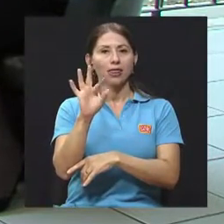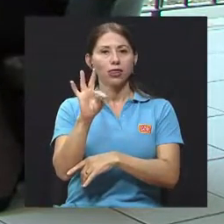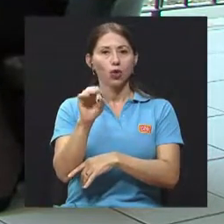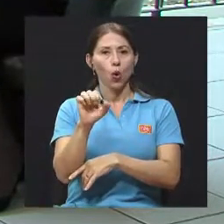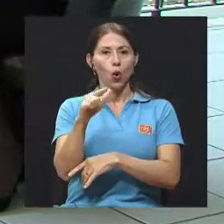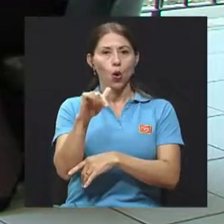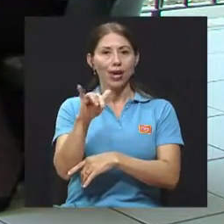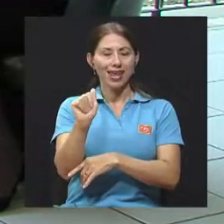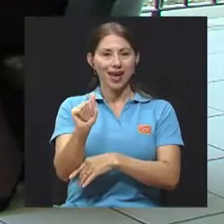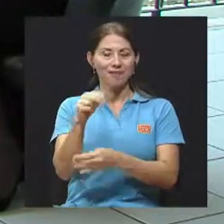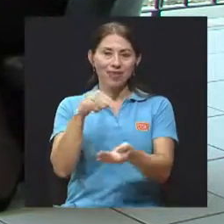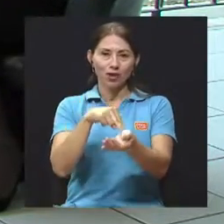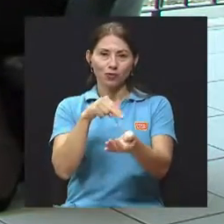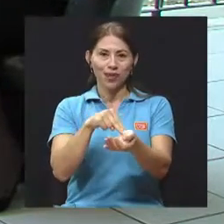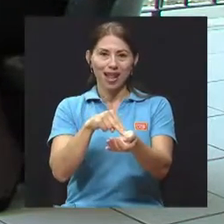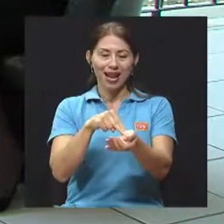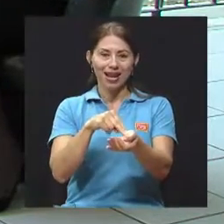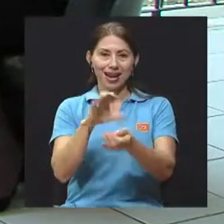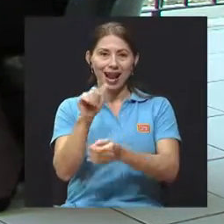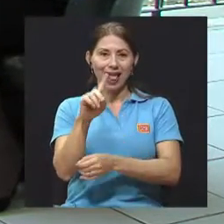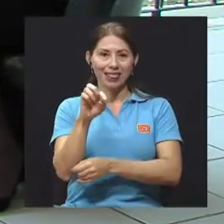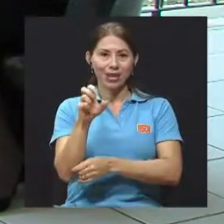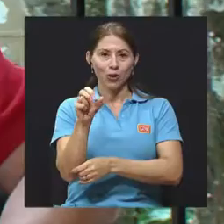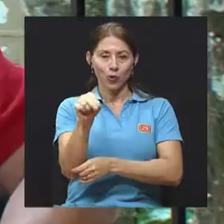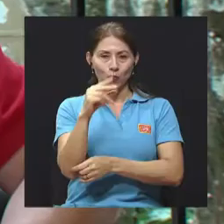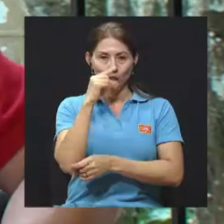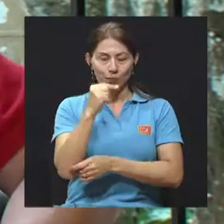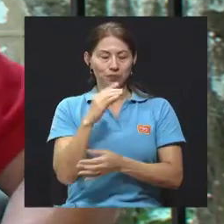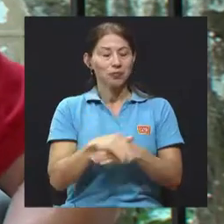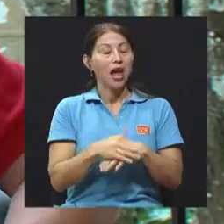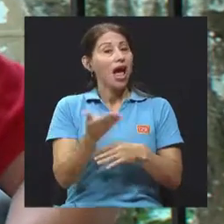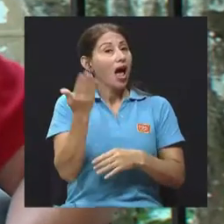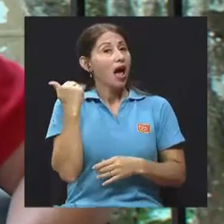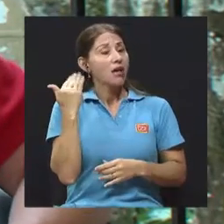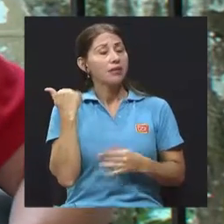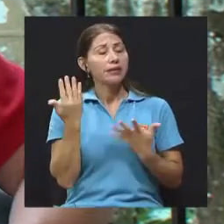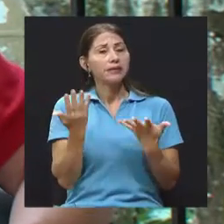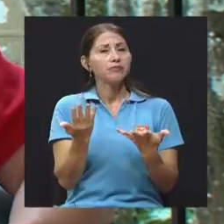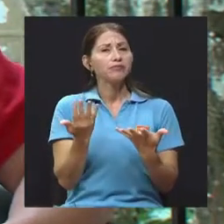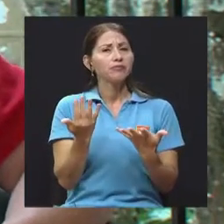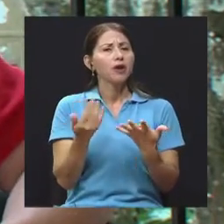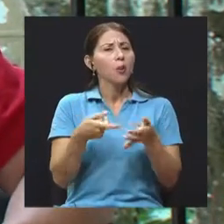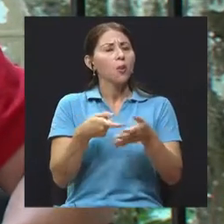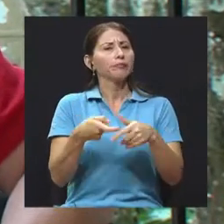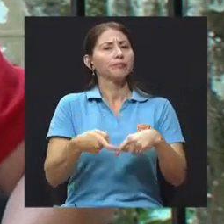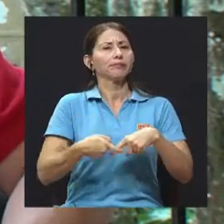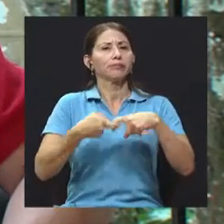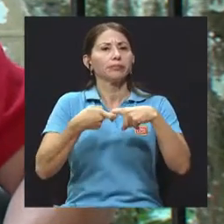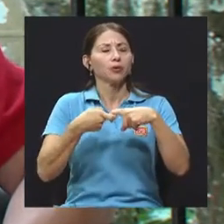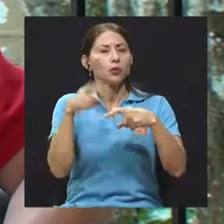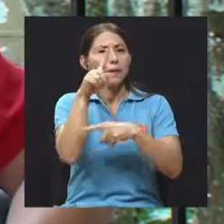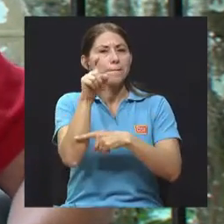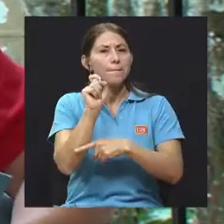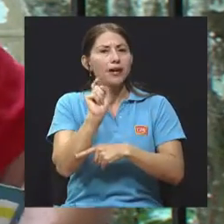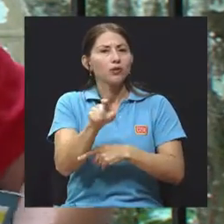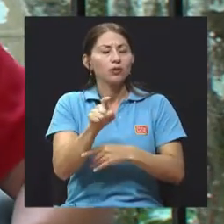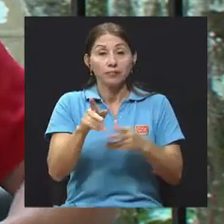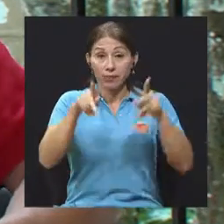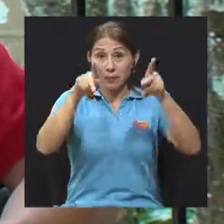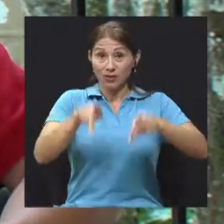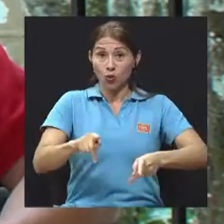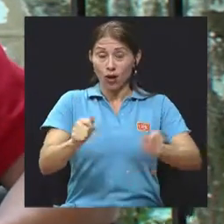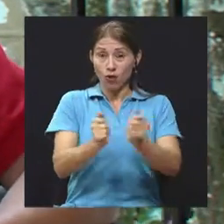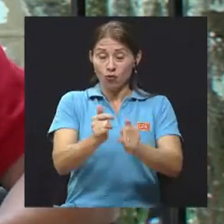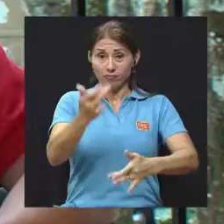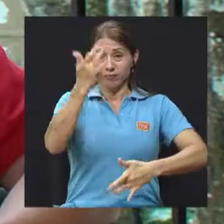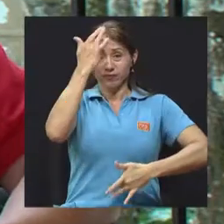Ángel Calderón Guardia. Y doctor, en el bloque anterior, pues, se nos quedó, pues, una pregunta con respecto a los síntomas